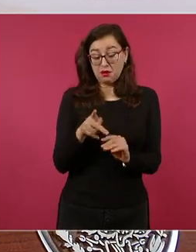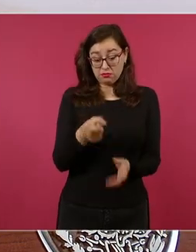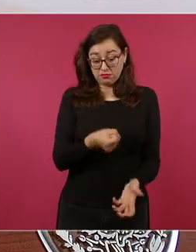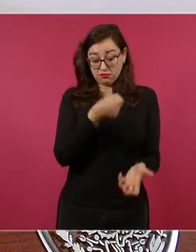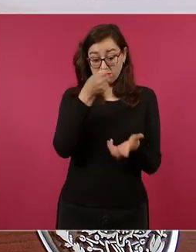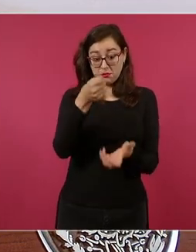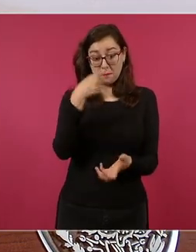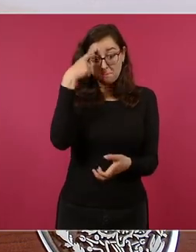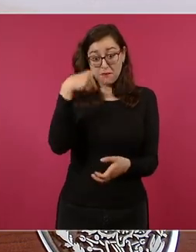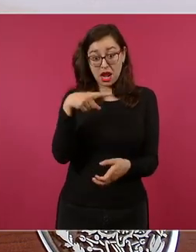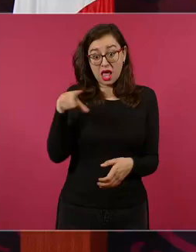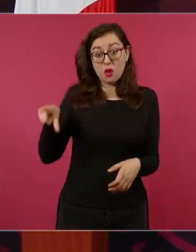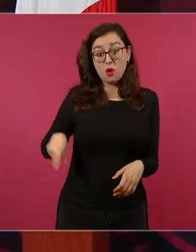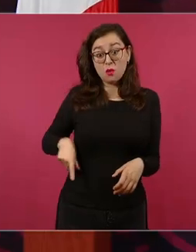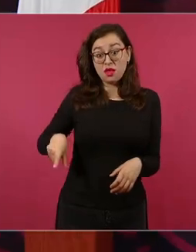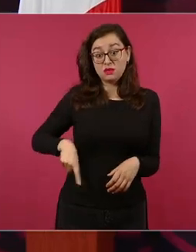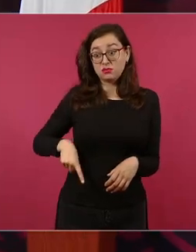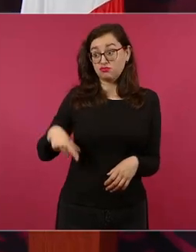que se va a enviar